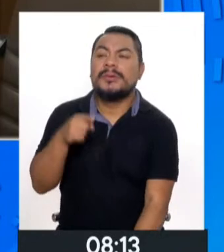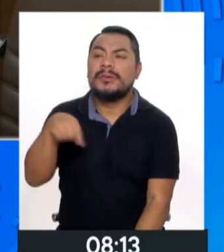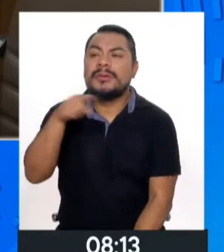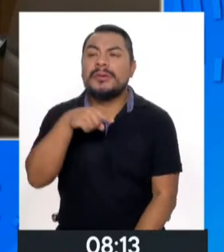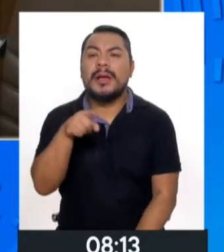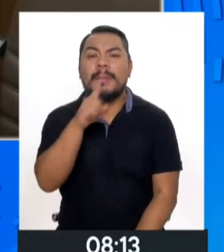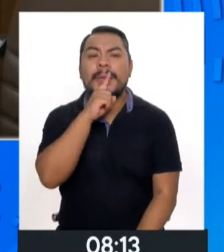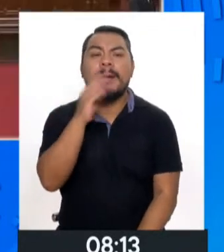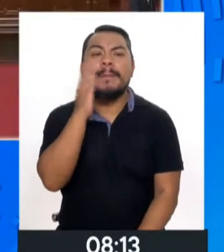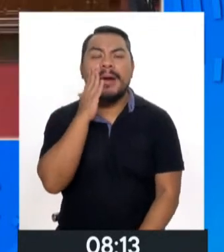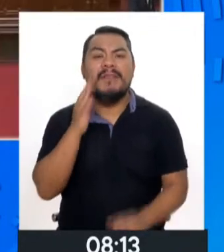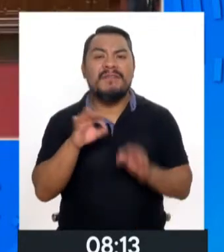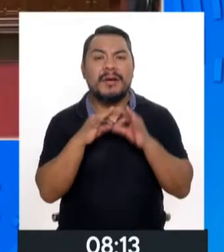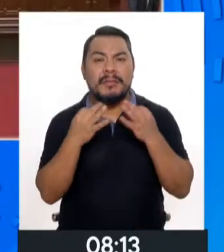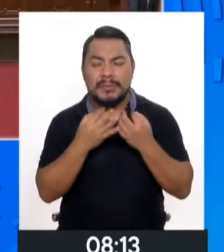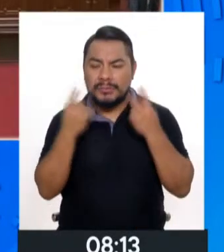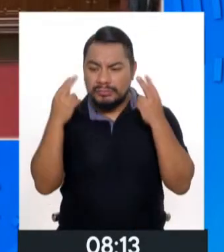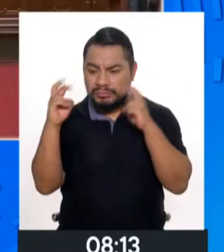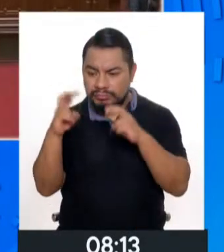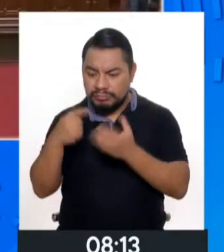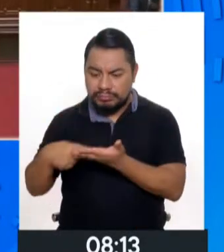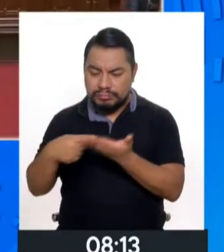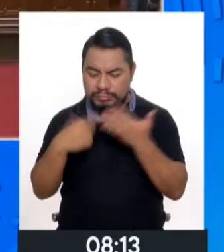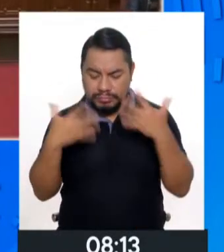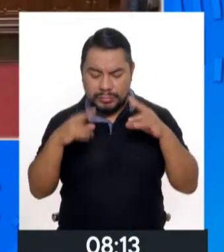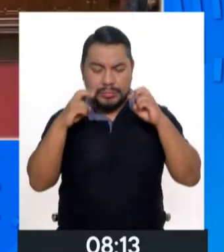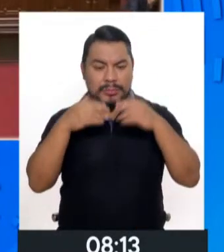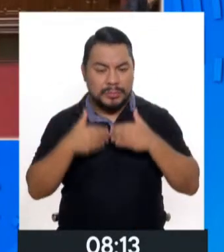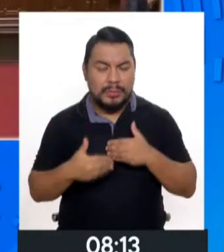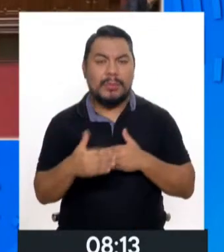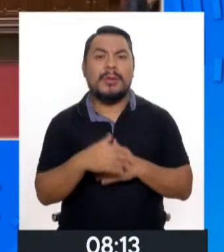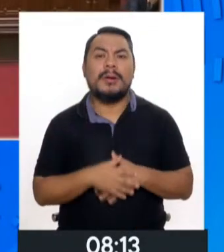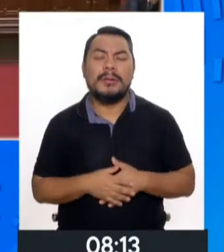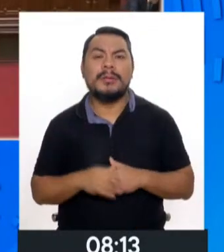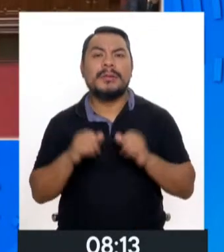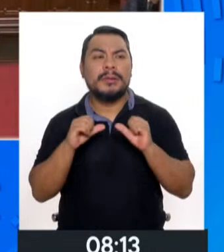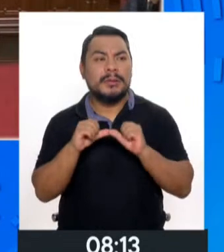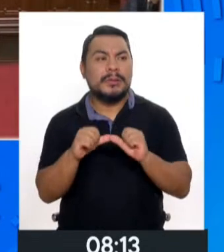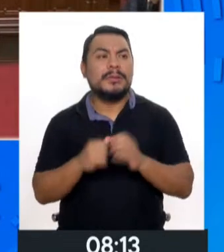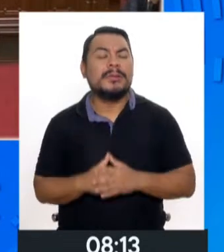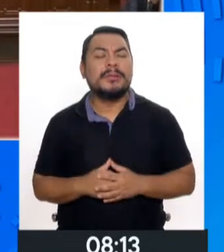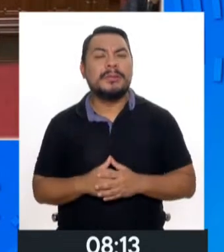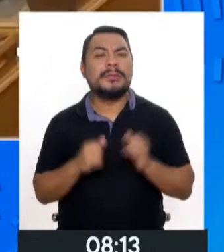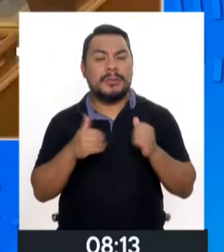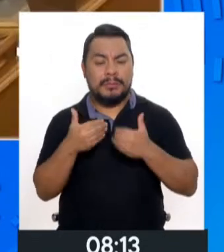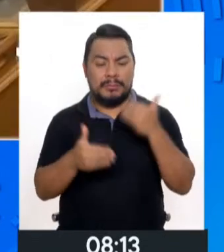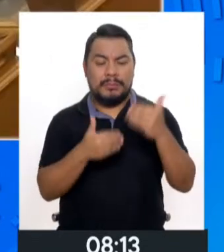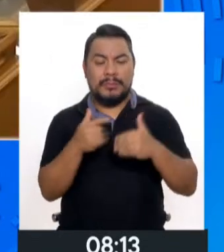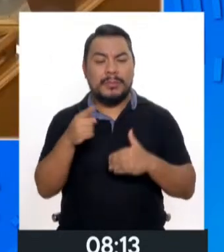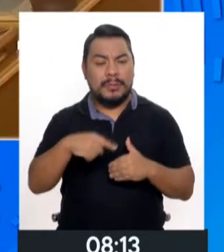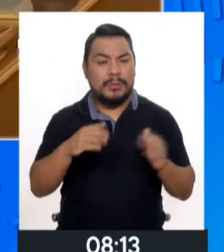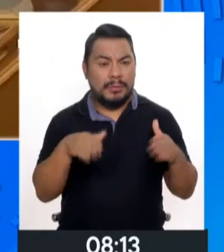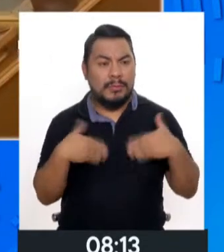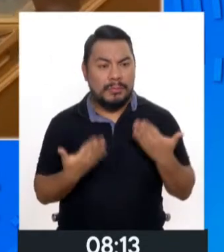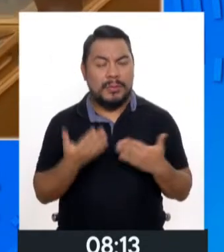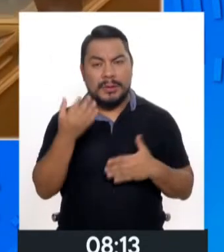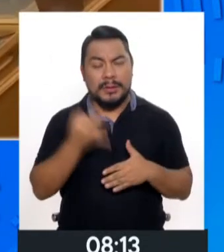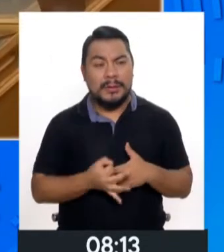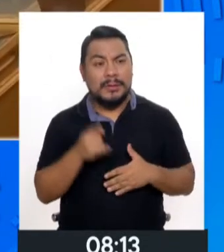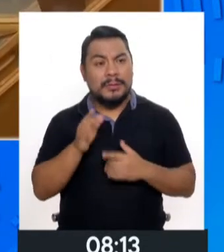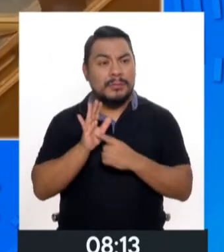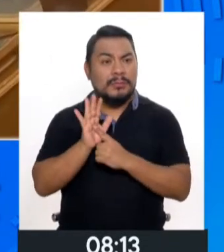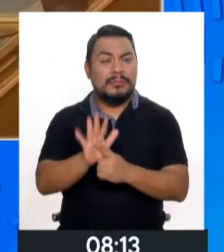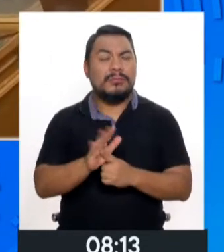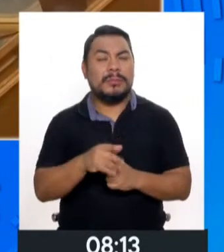y va a levantarse las observaciones y seguiremos ese proceso para que pueda realmente ser